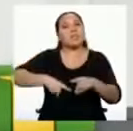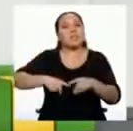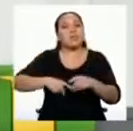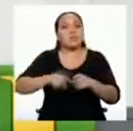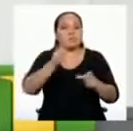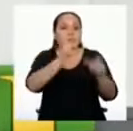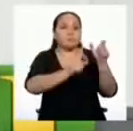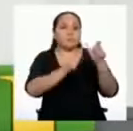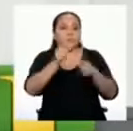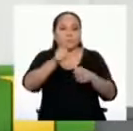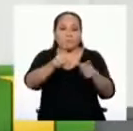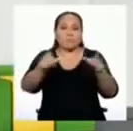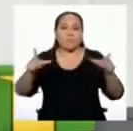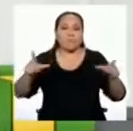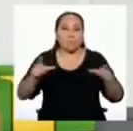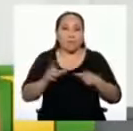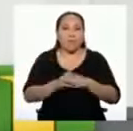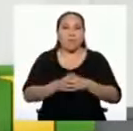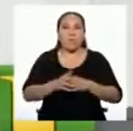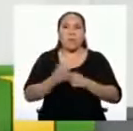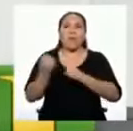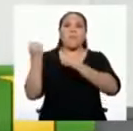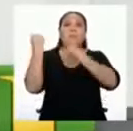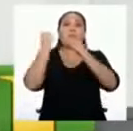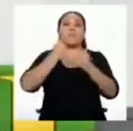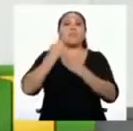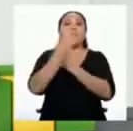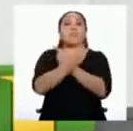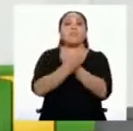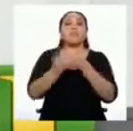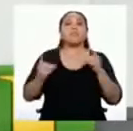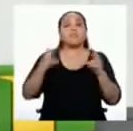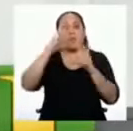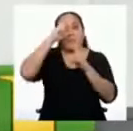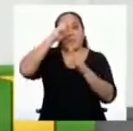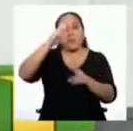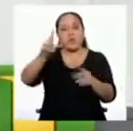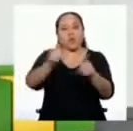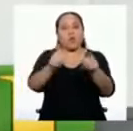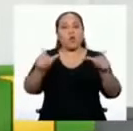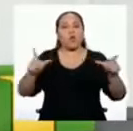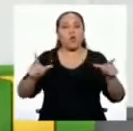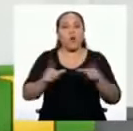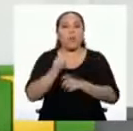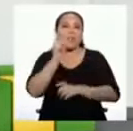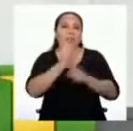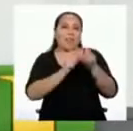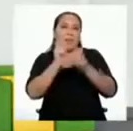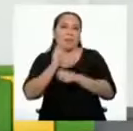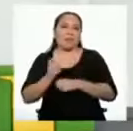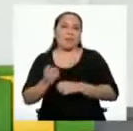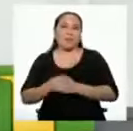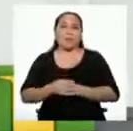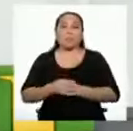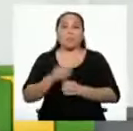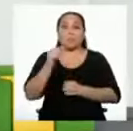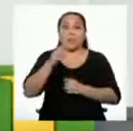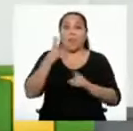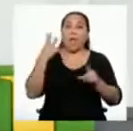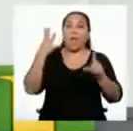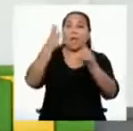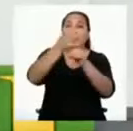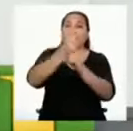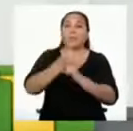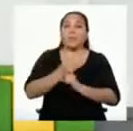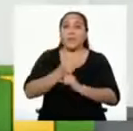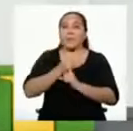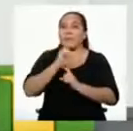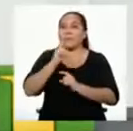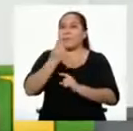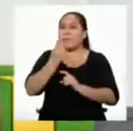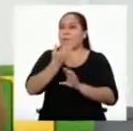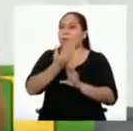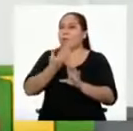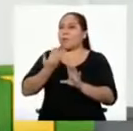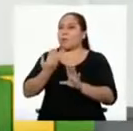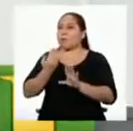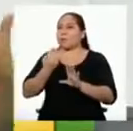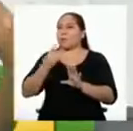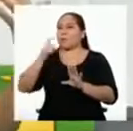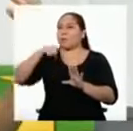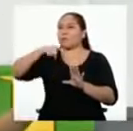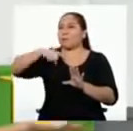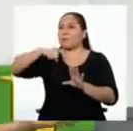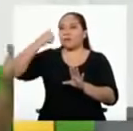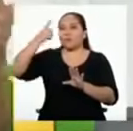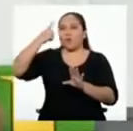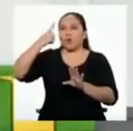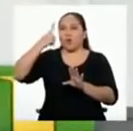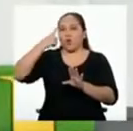propuestas para fortalecer la democracia y respetar los espacios públicos. Para lograr esto, primero debemos conocer cuál es nuestro